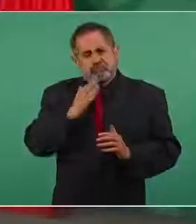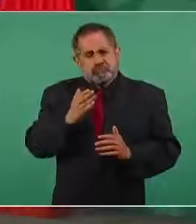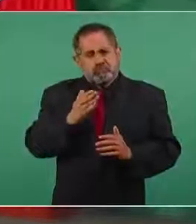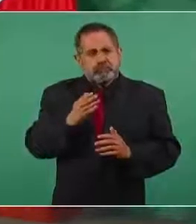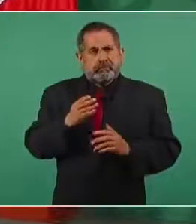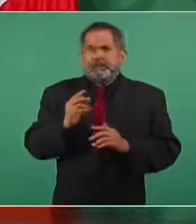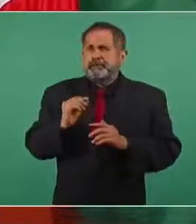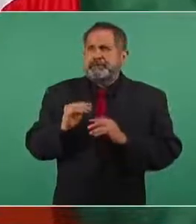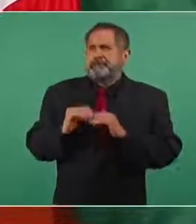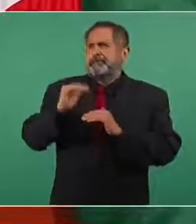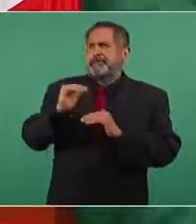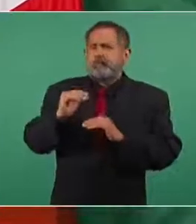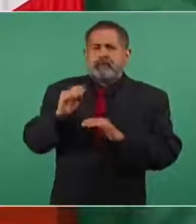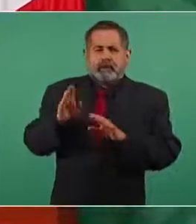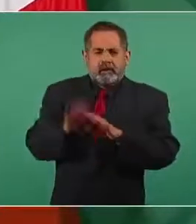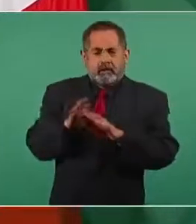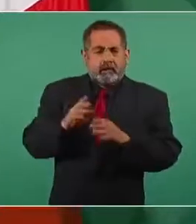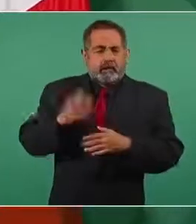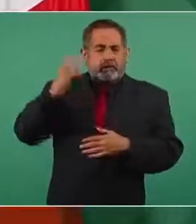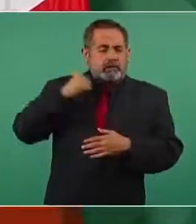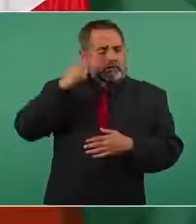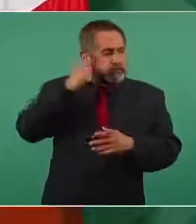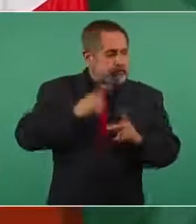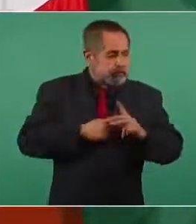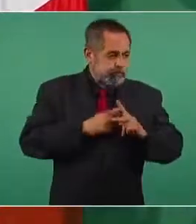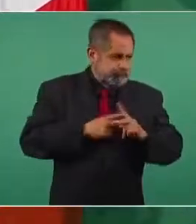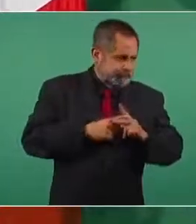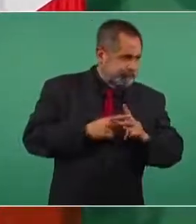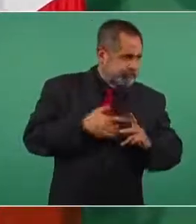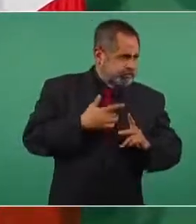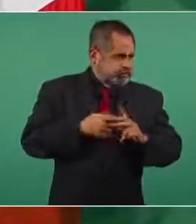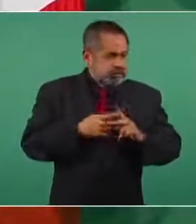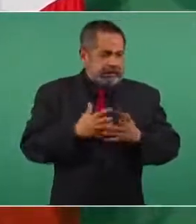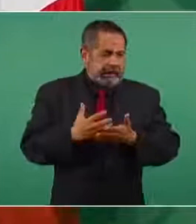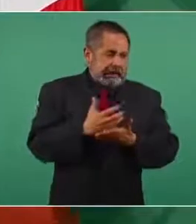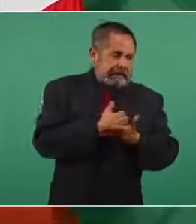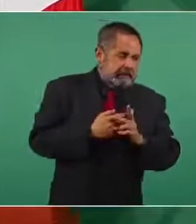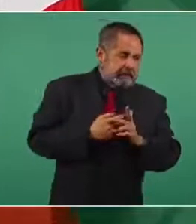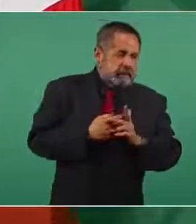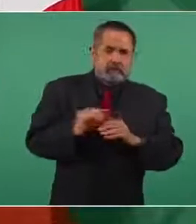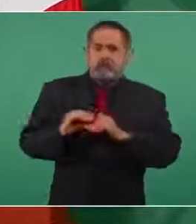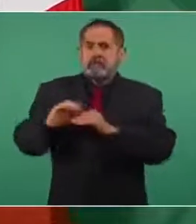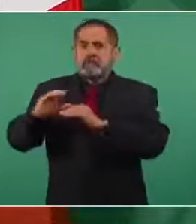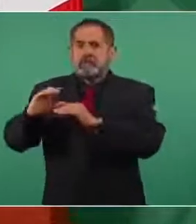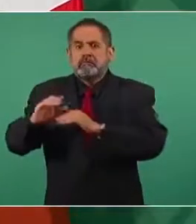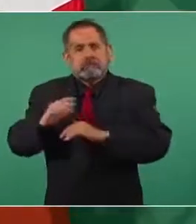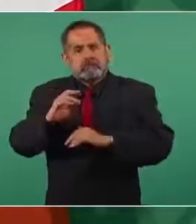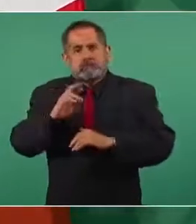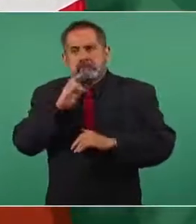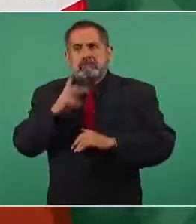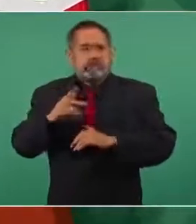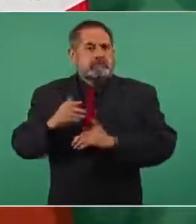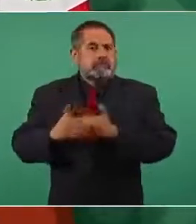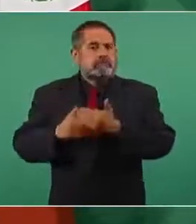estamos arriba de lo que se estimó de ingresos